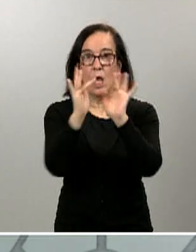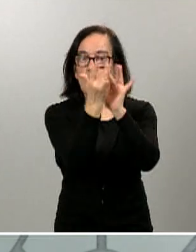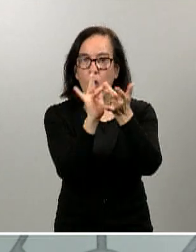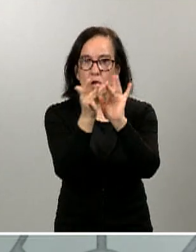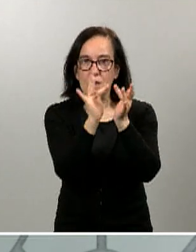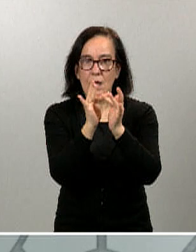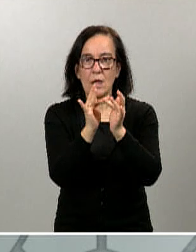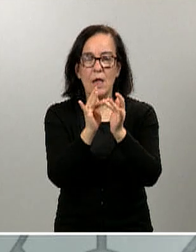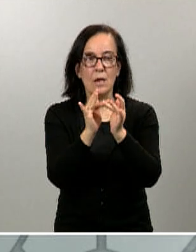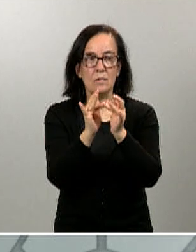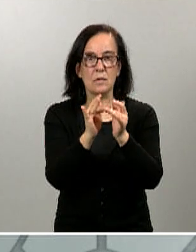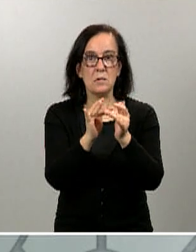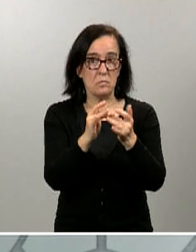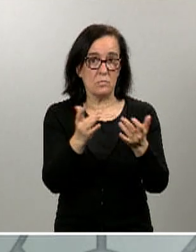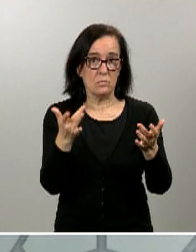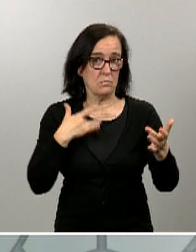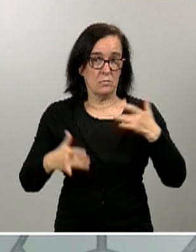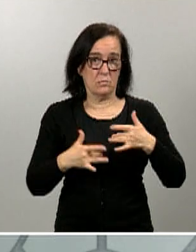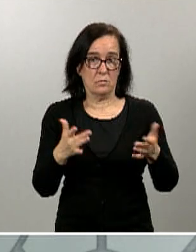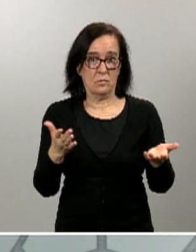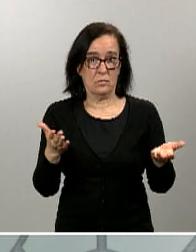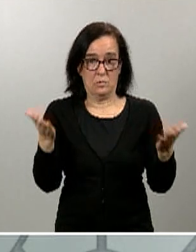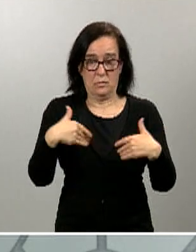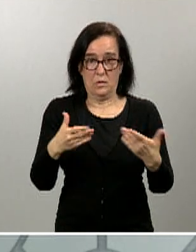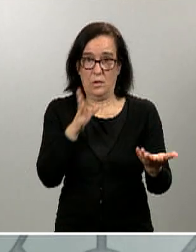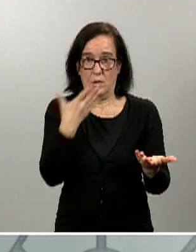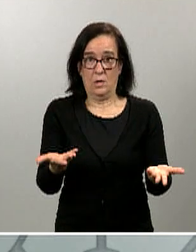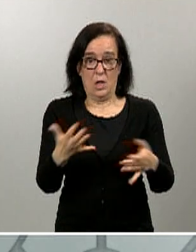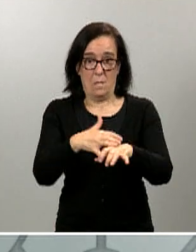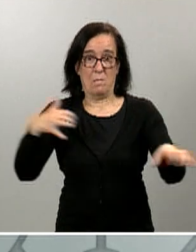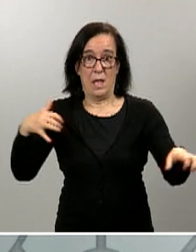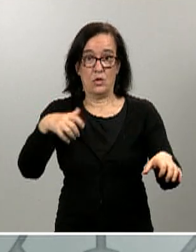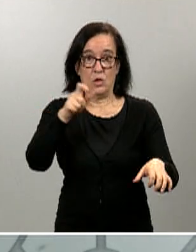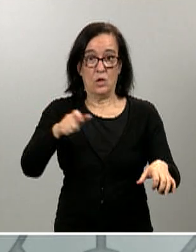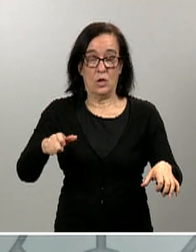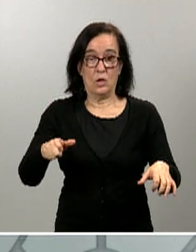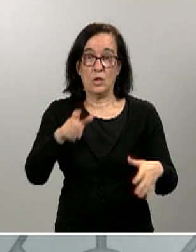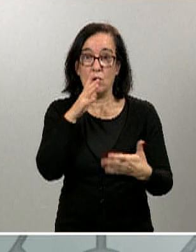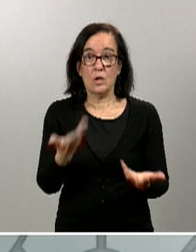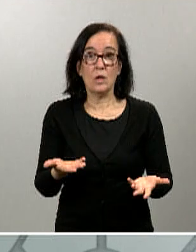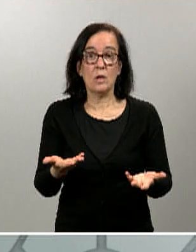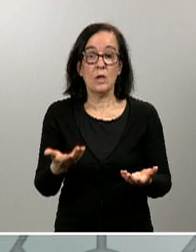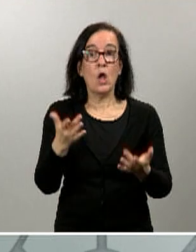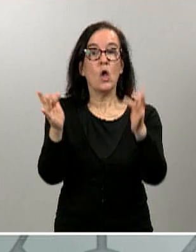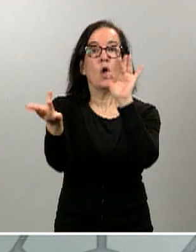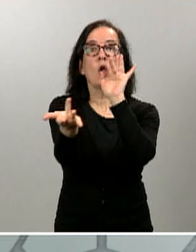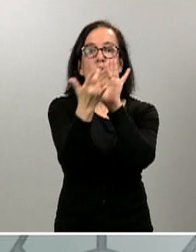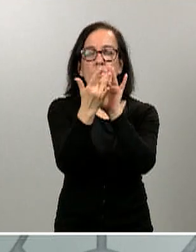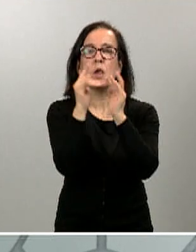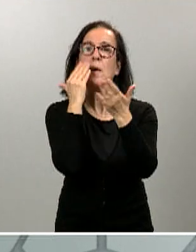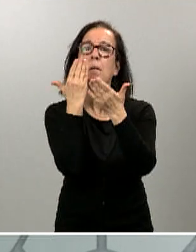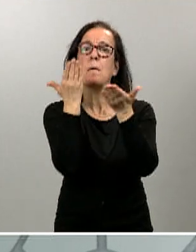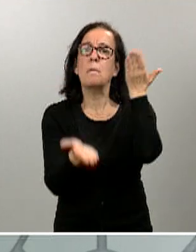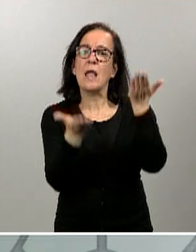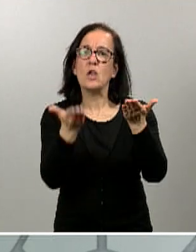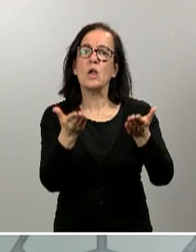estar asintomáticas, porque como está la mayoría de la población, cuando se contacte con ellas se valorará su estado en cualquier